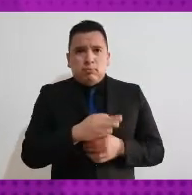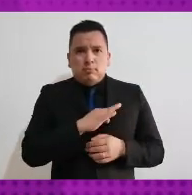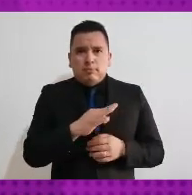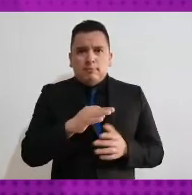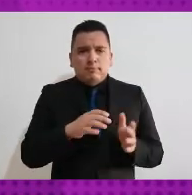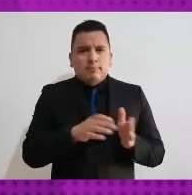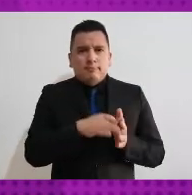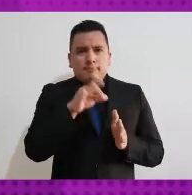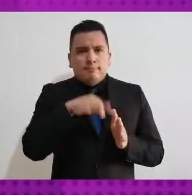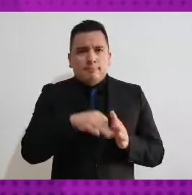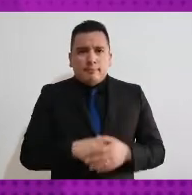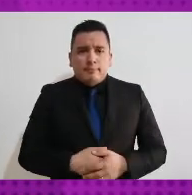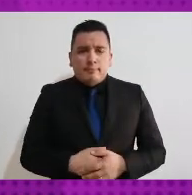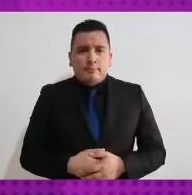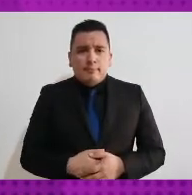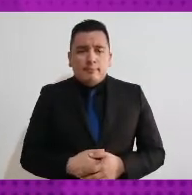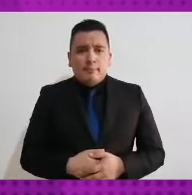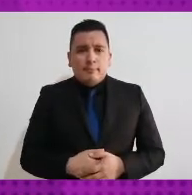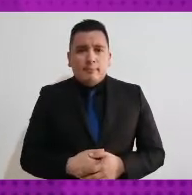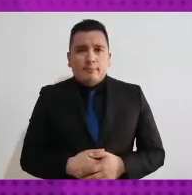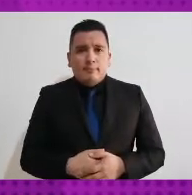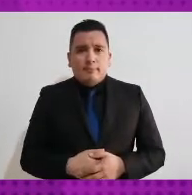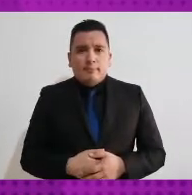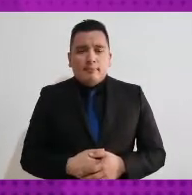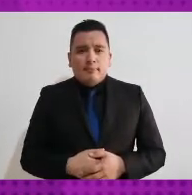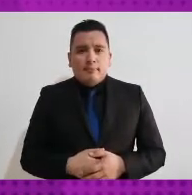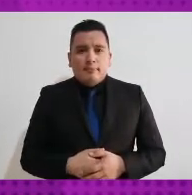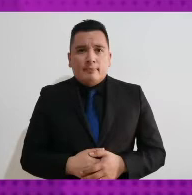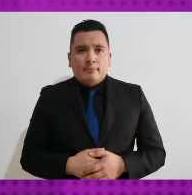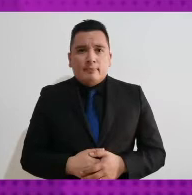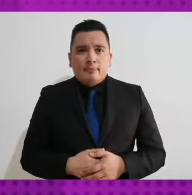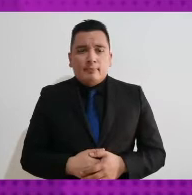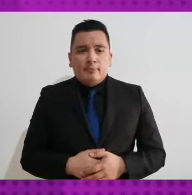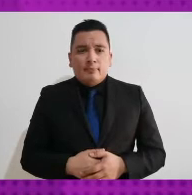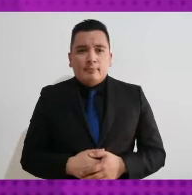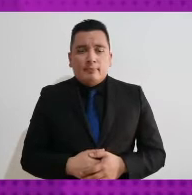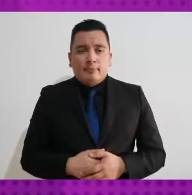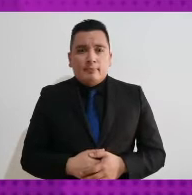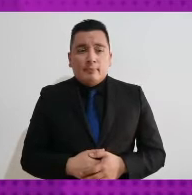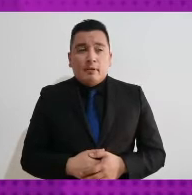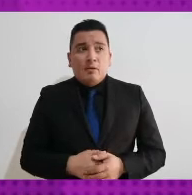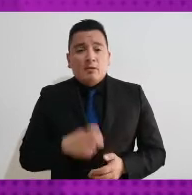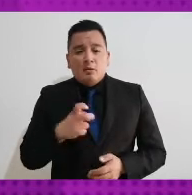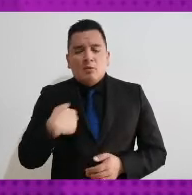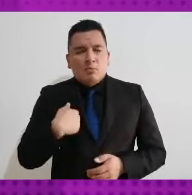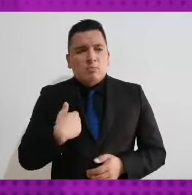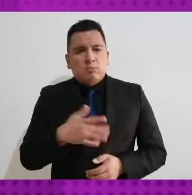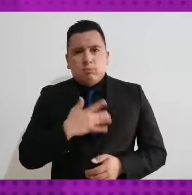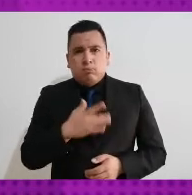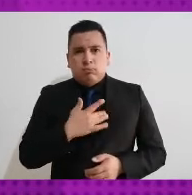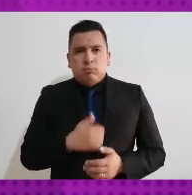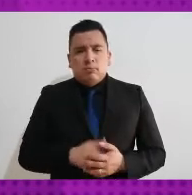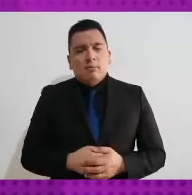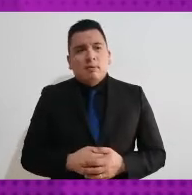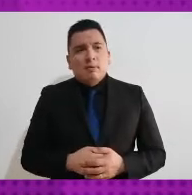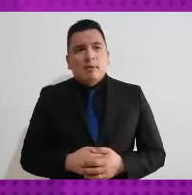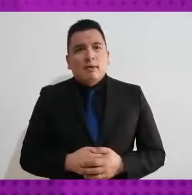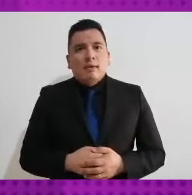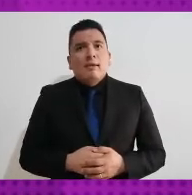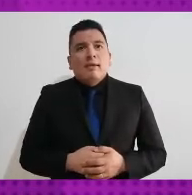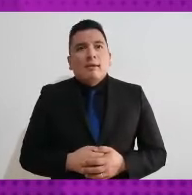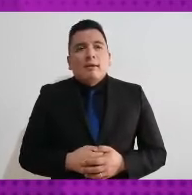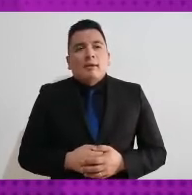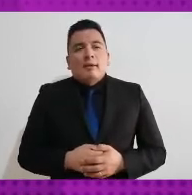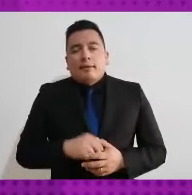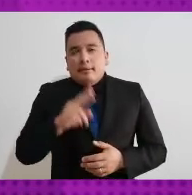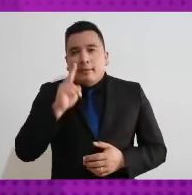y que pues por lo menos se pueda ejercer para la elección presidencial a mí me parece que el reconocimiento de